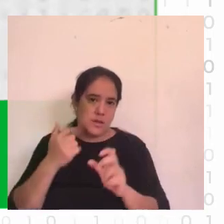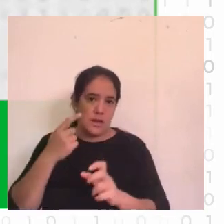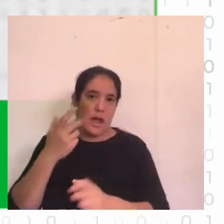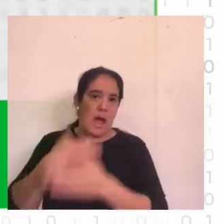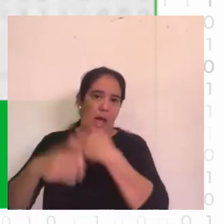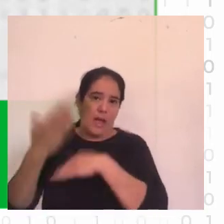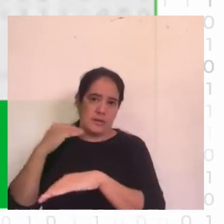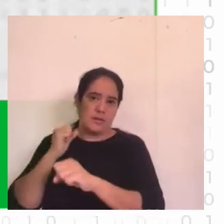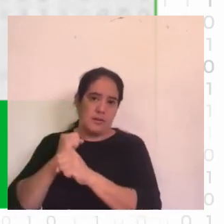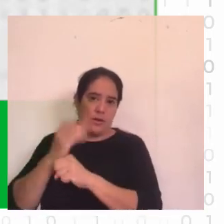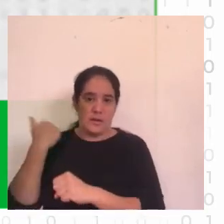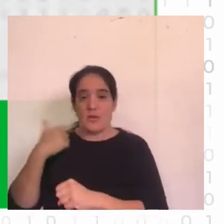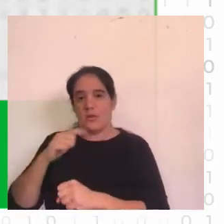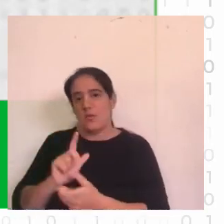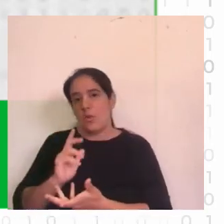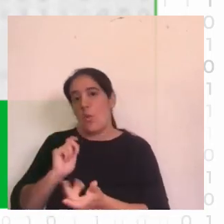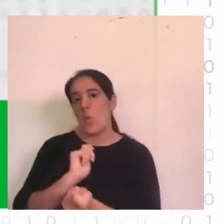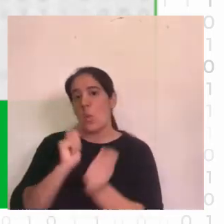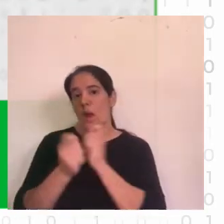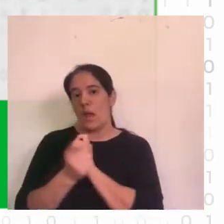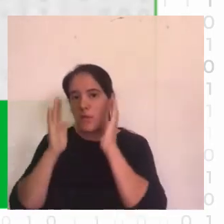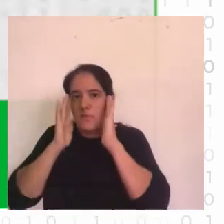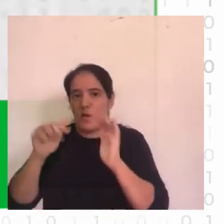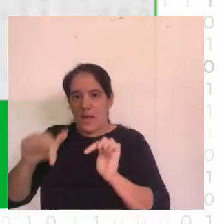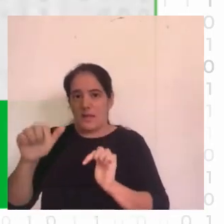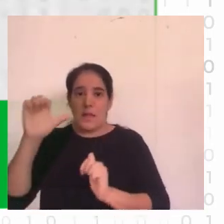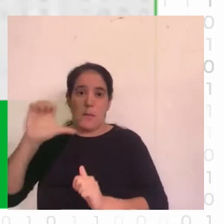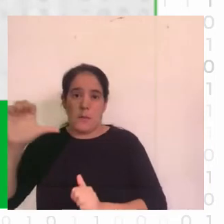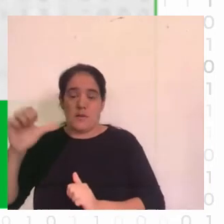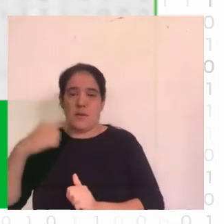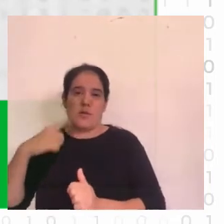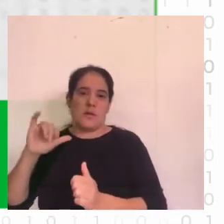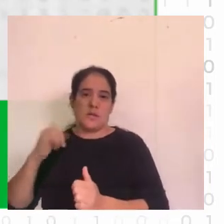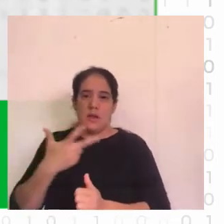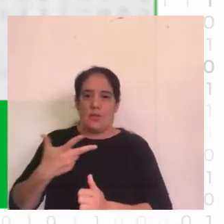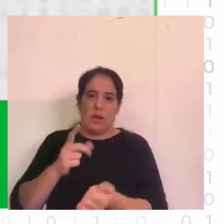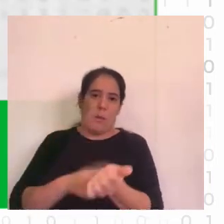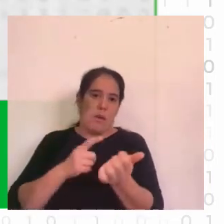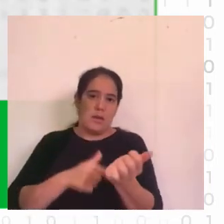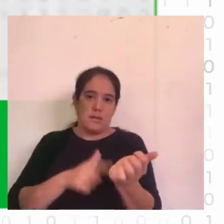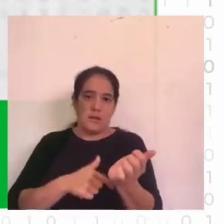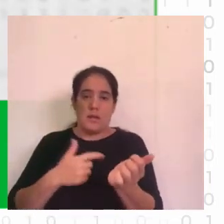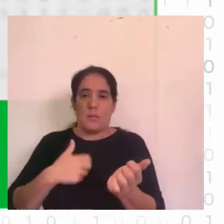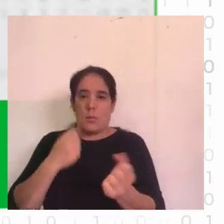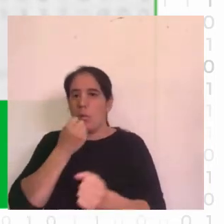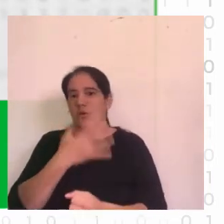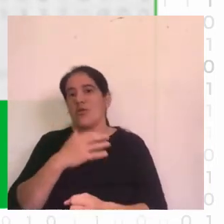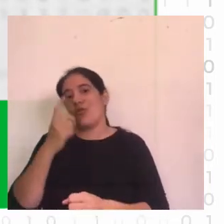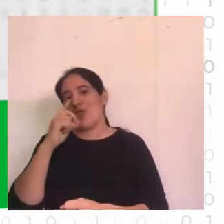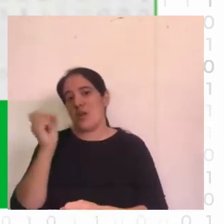todo fue una colaboración de equipo y basándonos en las experiencias todo pudo fluir muy rápido y tener muy buenos resultados